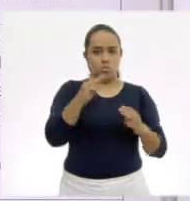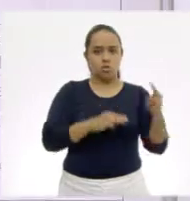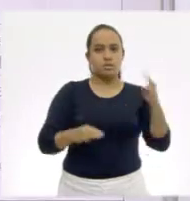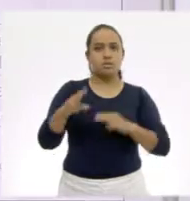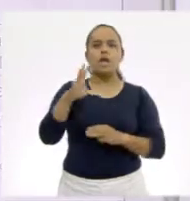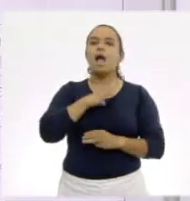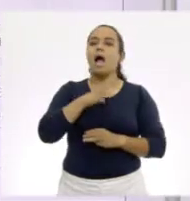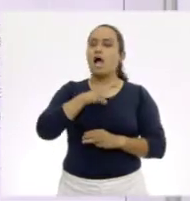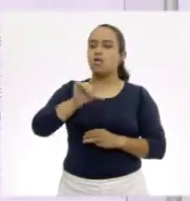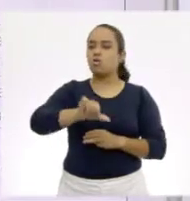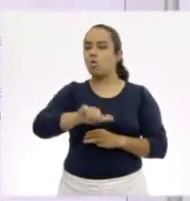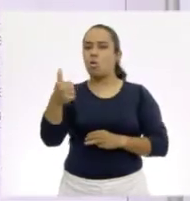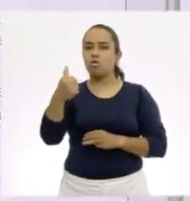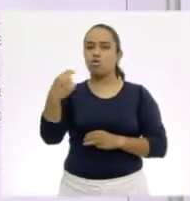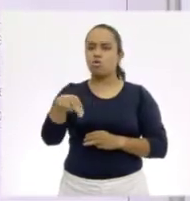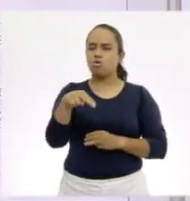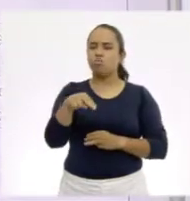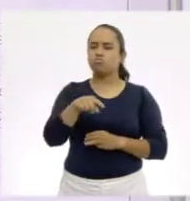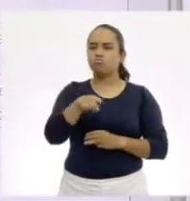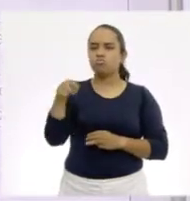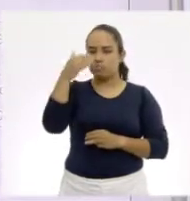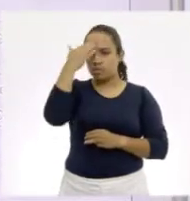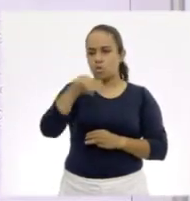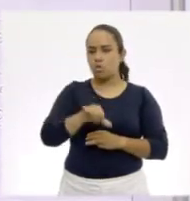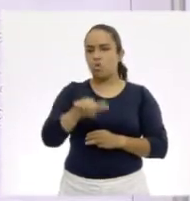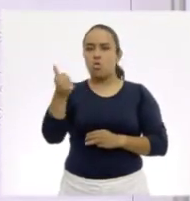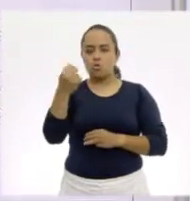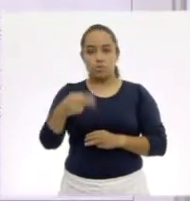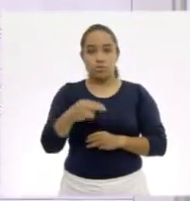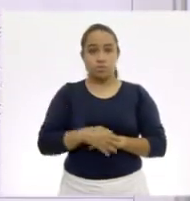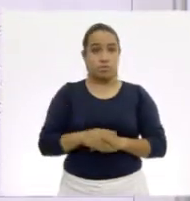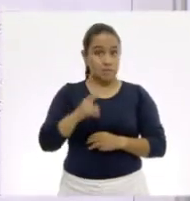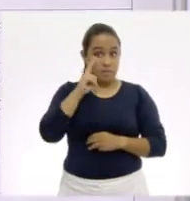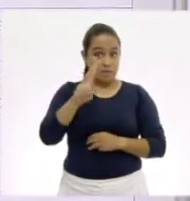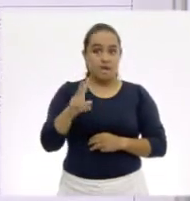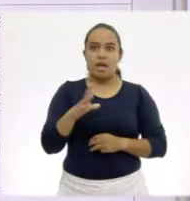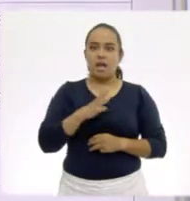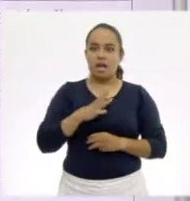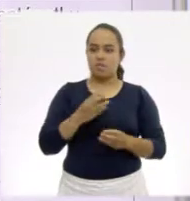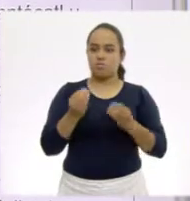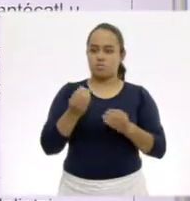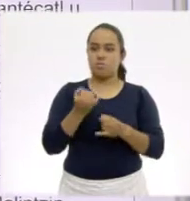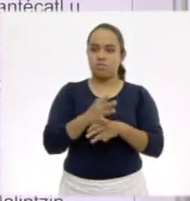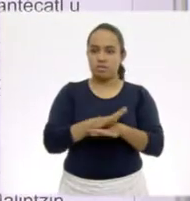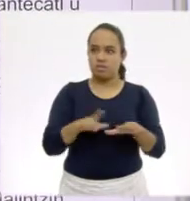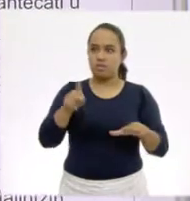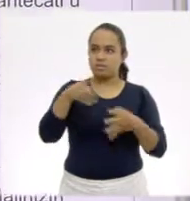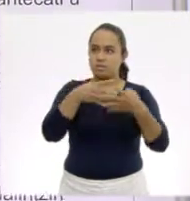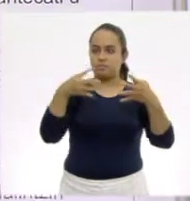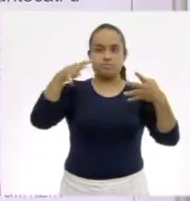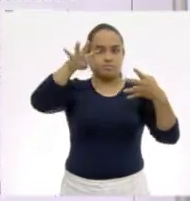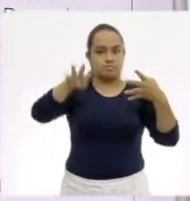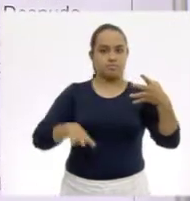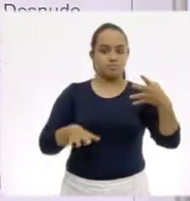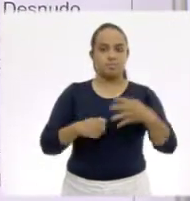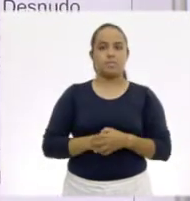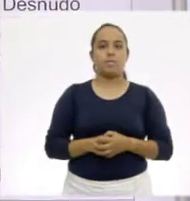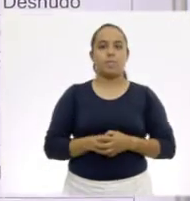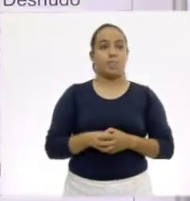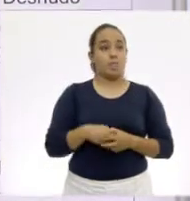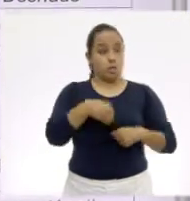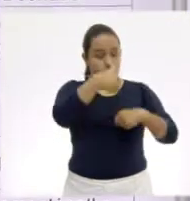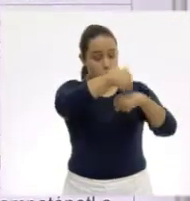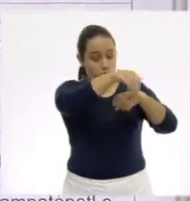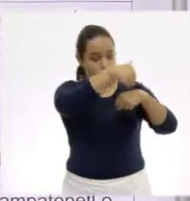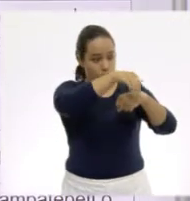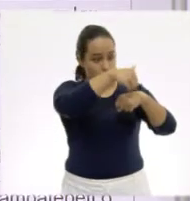tienen otro nombre, se les conoce por otro nombre. Si te fijas, tenemos muchísima información ahora en una sola tabla. Tenemos su número,